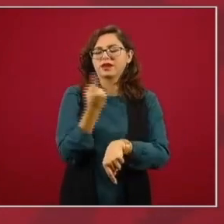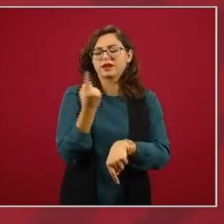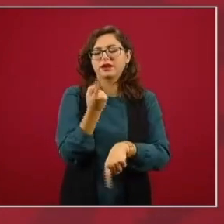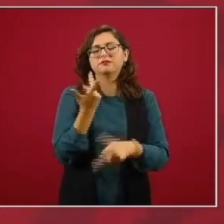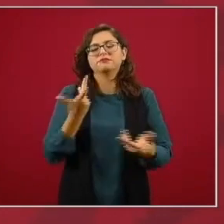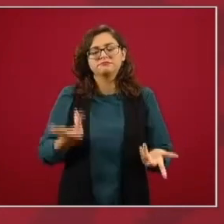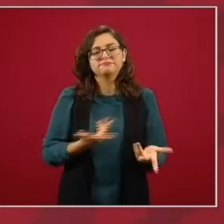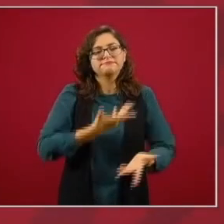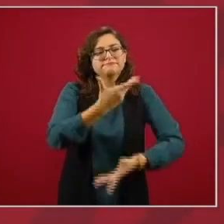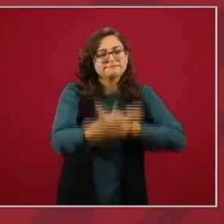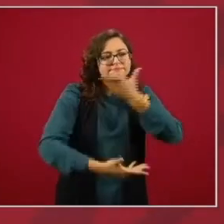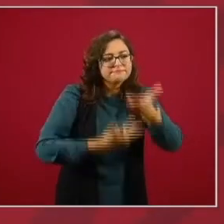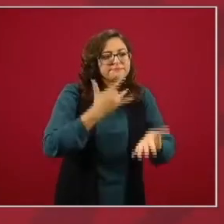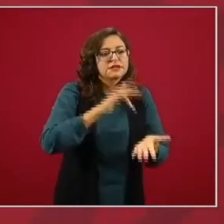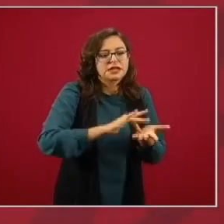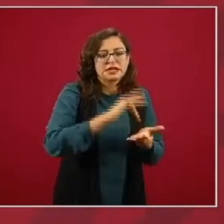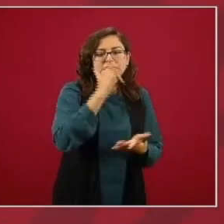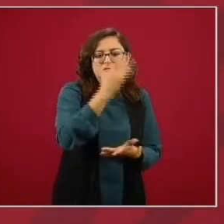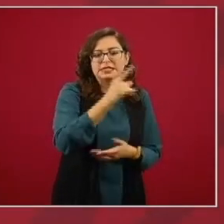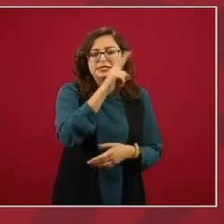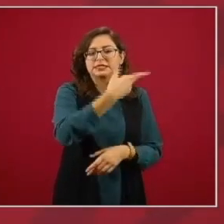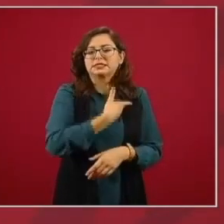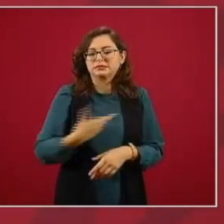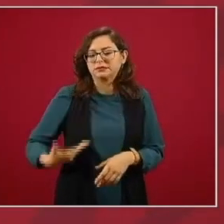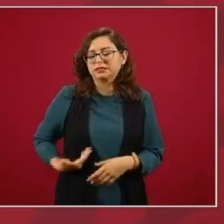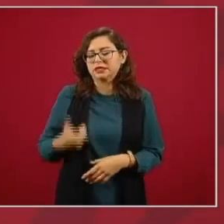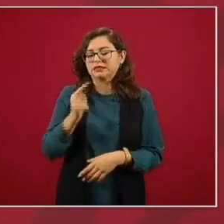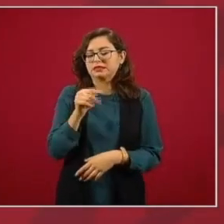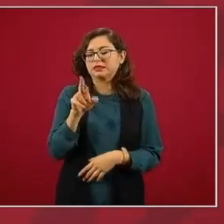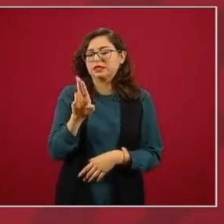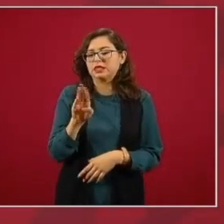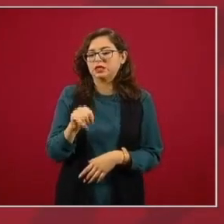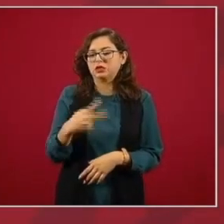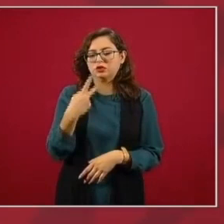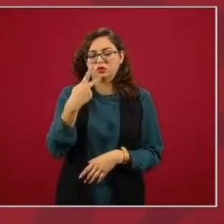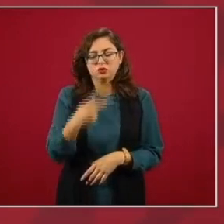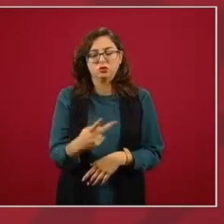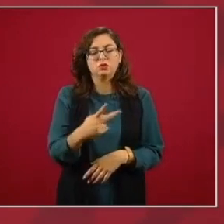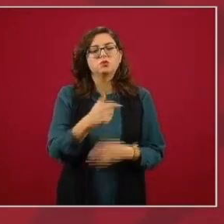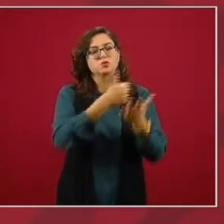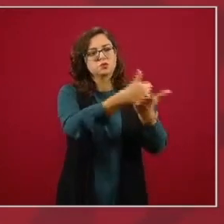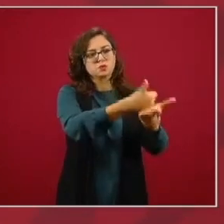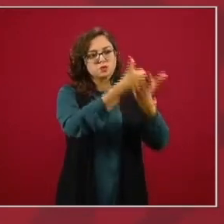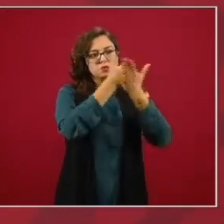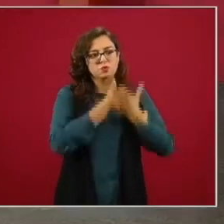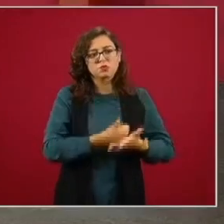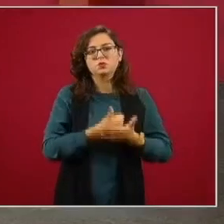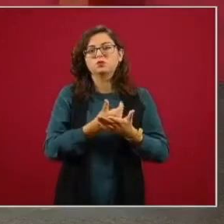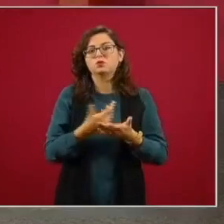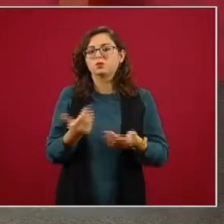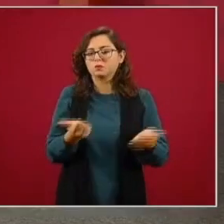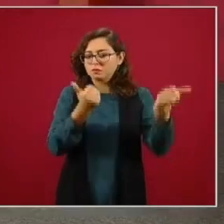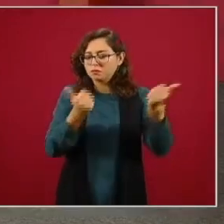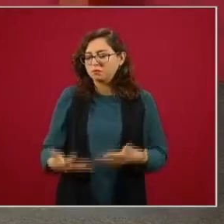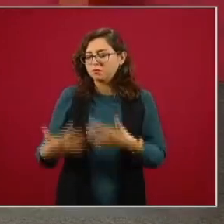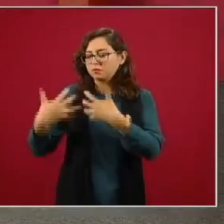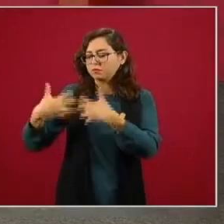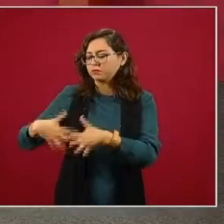le fui agradecer al presidente Trump que nos ayudó a conseguir ventiladores